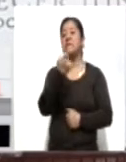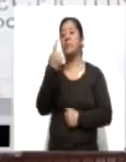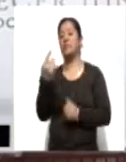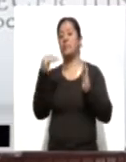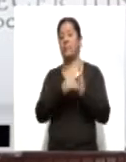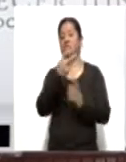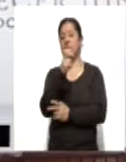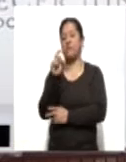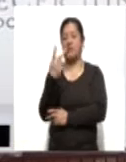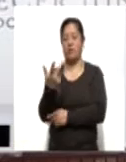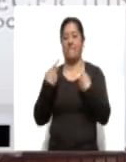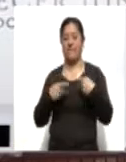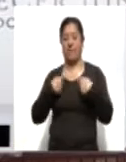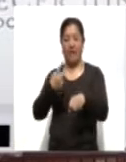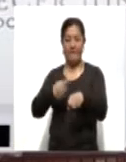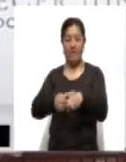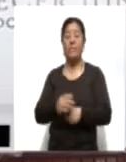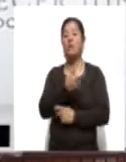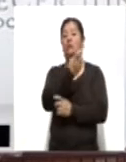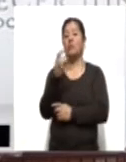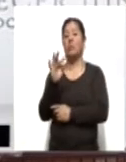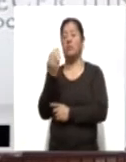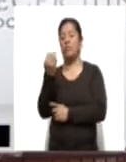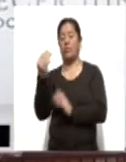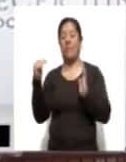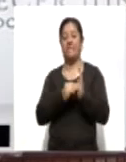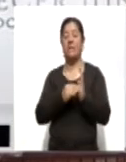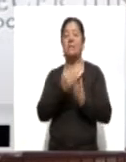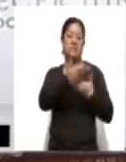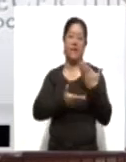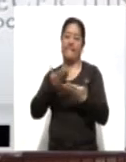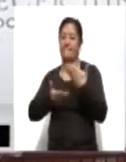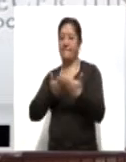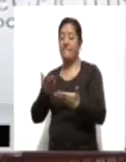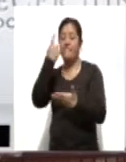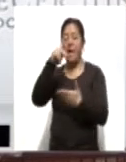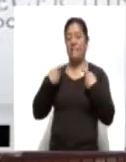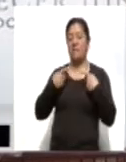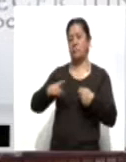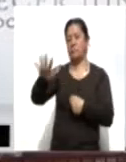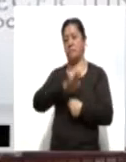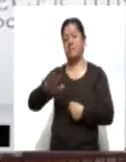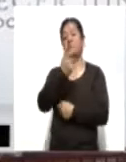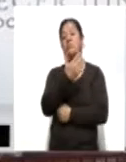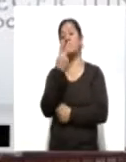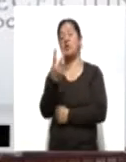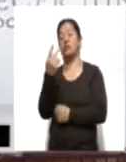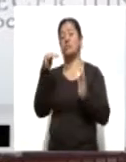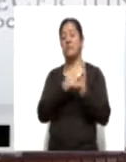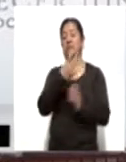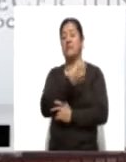248 pacientes, 249 mil servicios proporcionados a la población, 52 mil